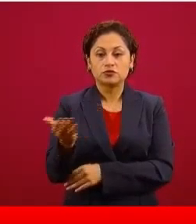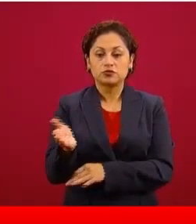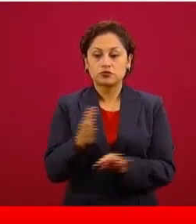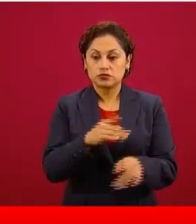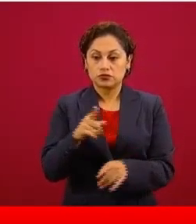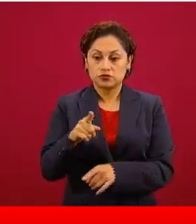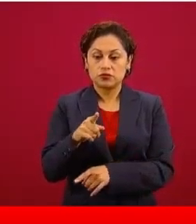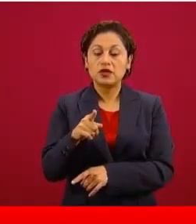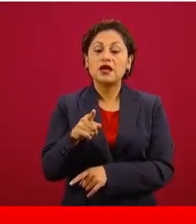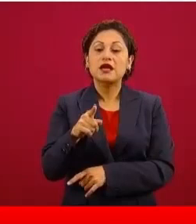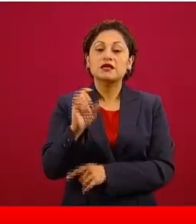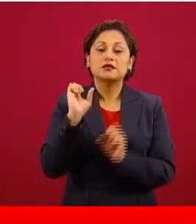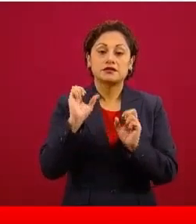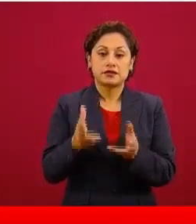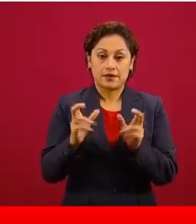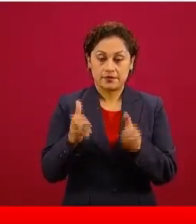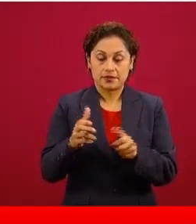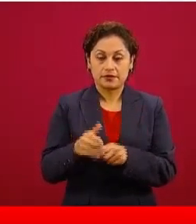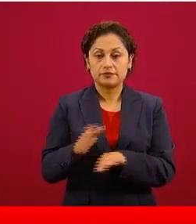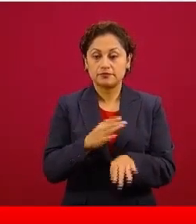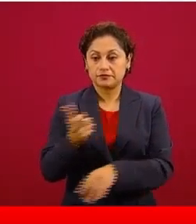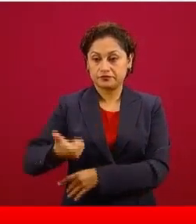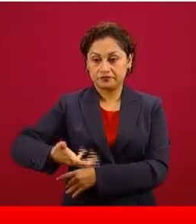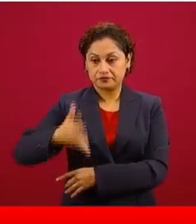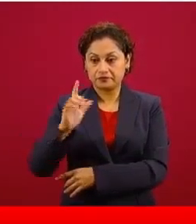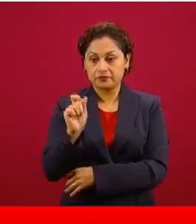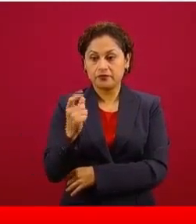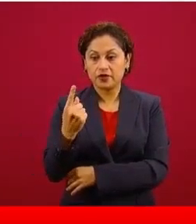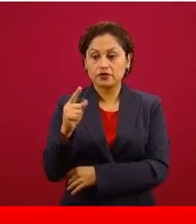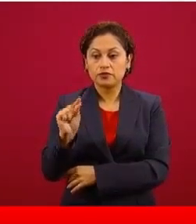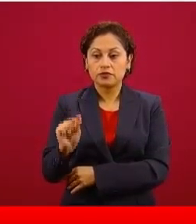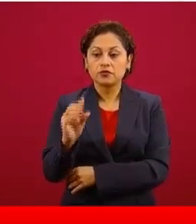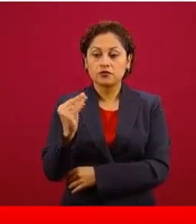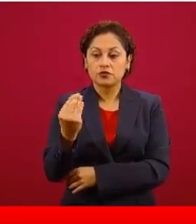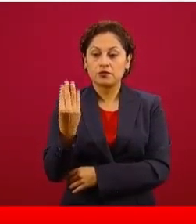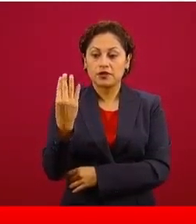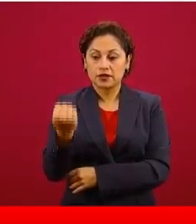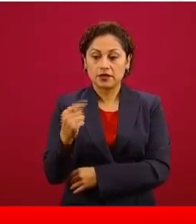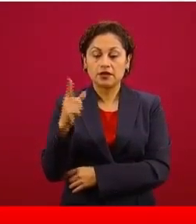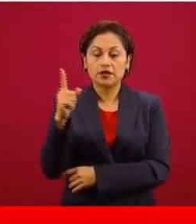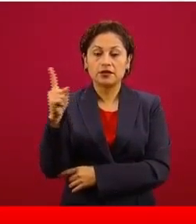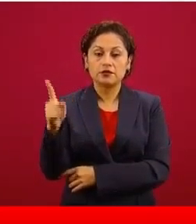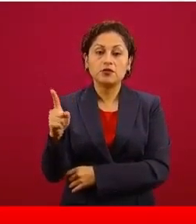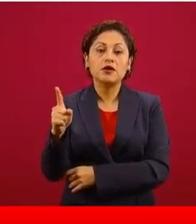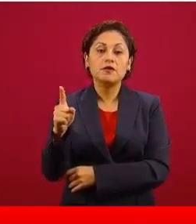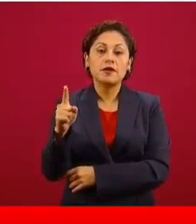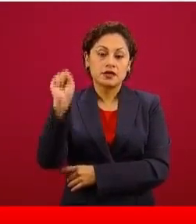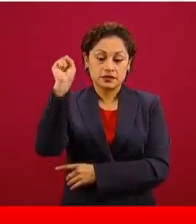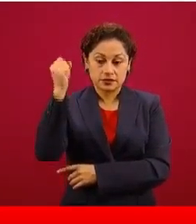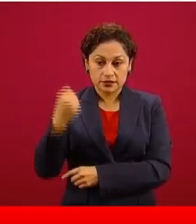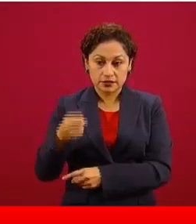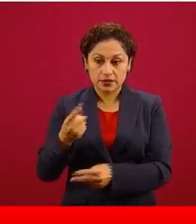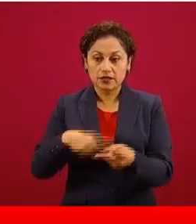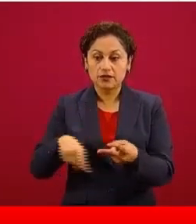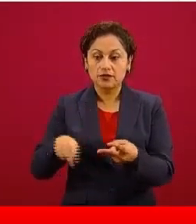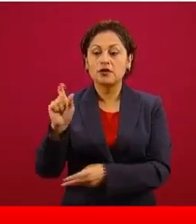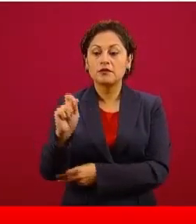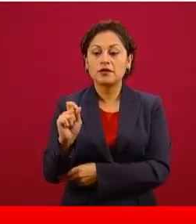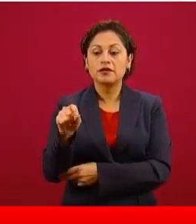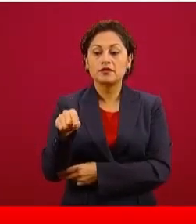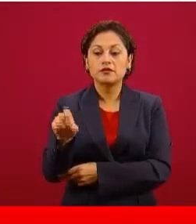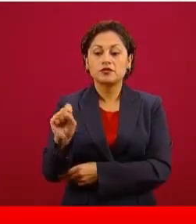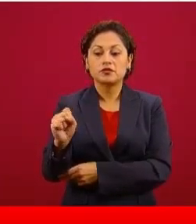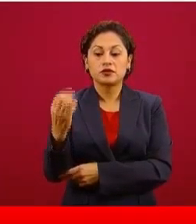Cintalapa, de Chiapas. Más cara, 21.99 Smart Gas en Los Moches, Sinaloa, y 20.69 BP